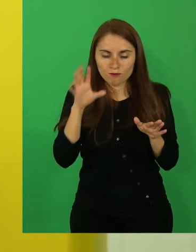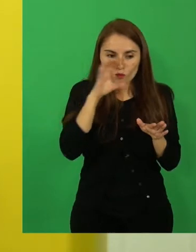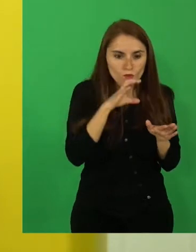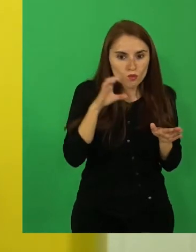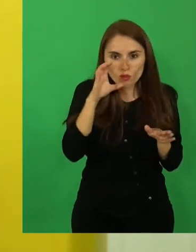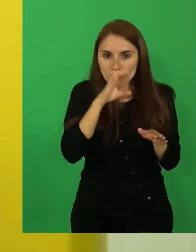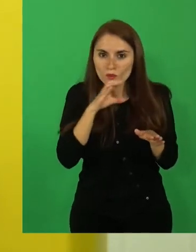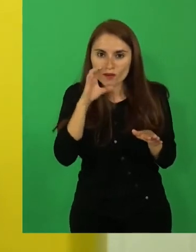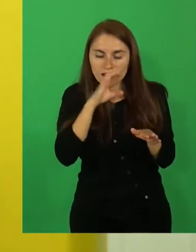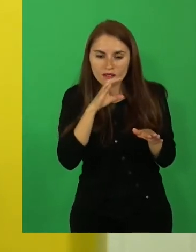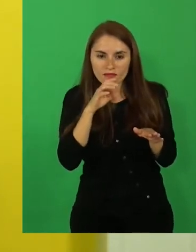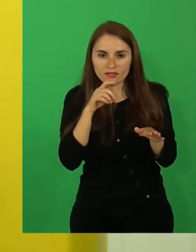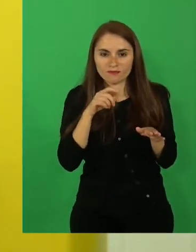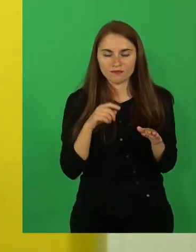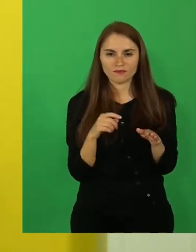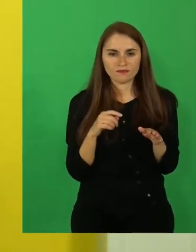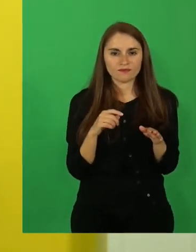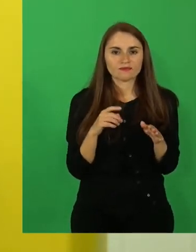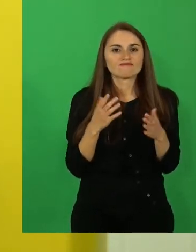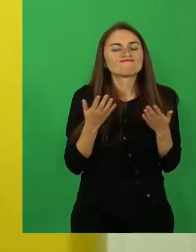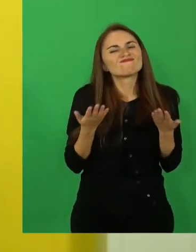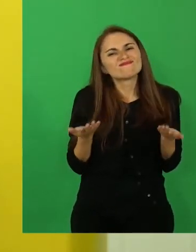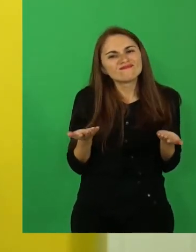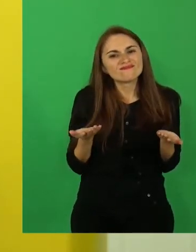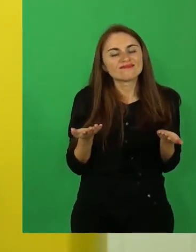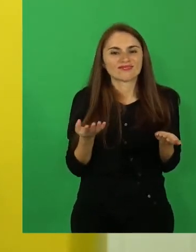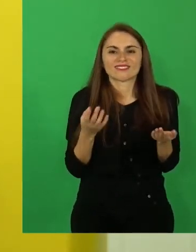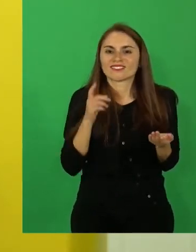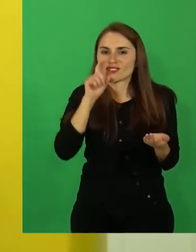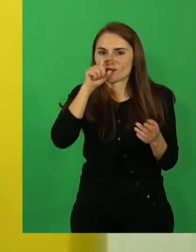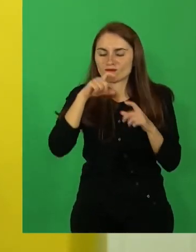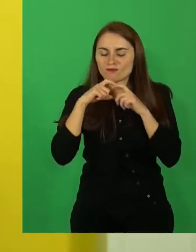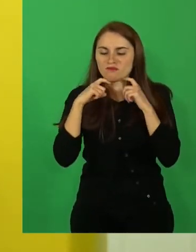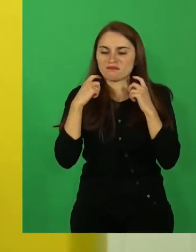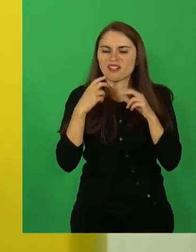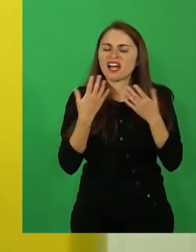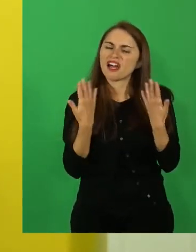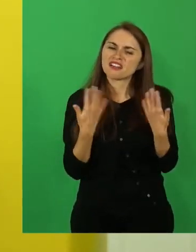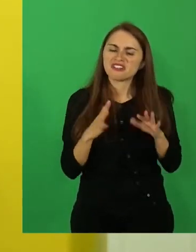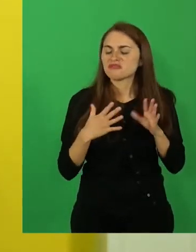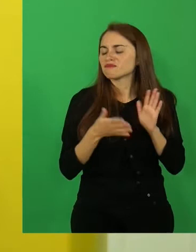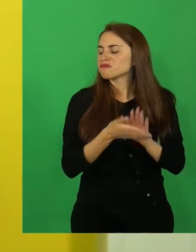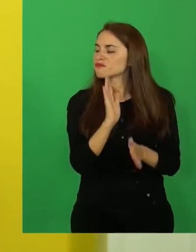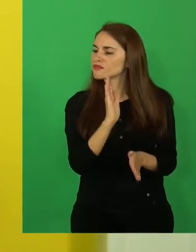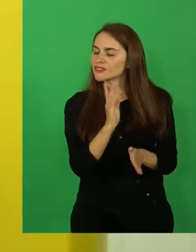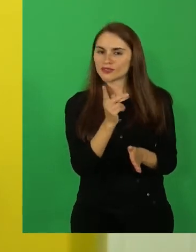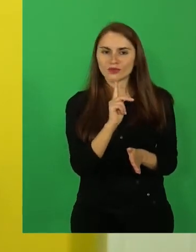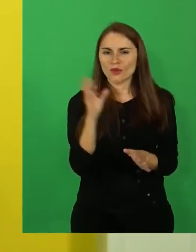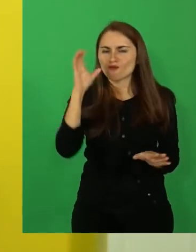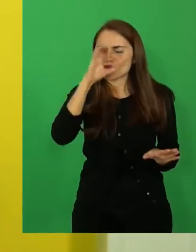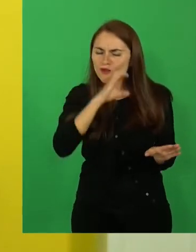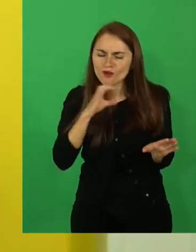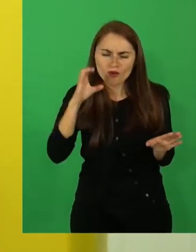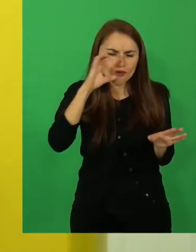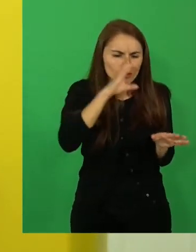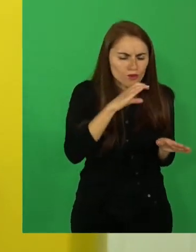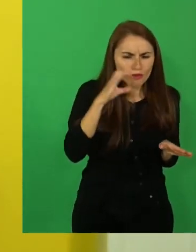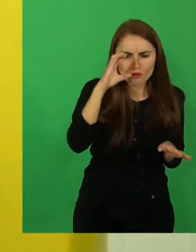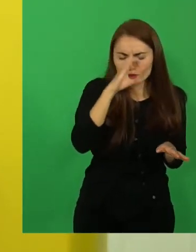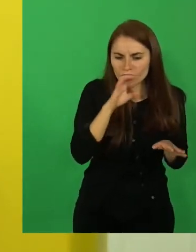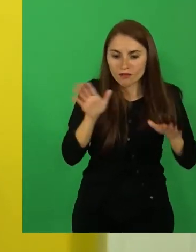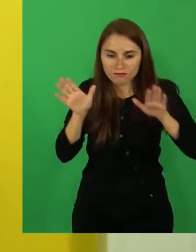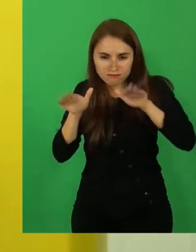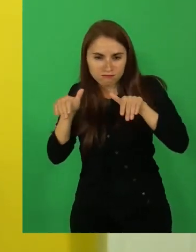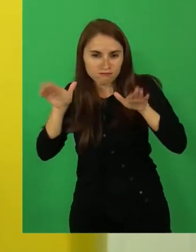La escondió, pero el cóndor no se quedó tranquilo y la buscó, la buscó, sobrevoló